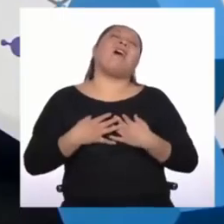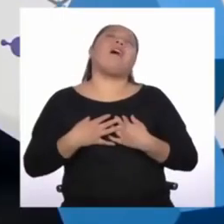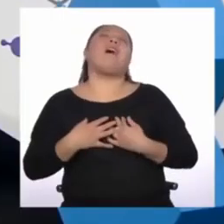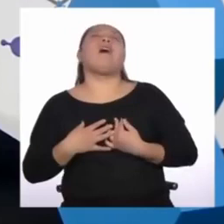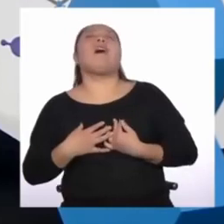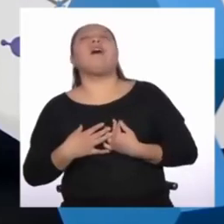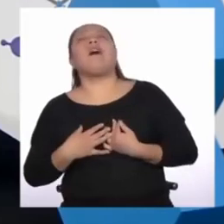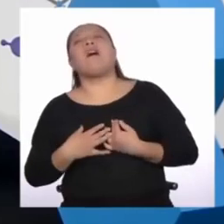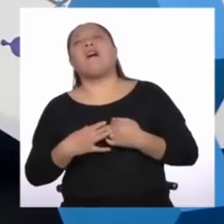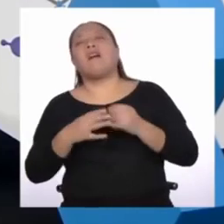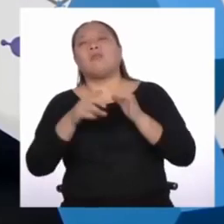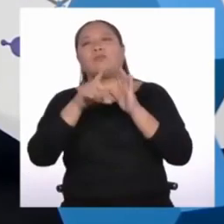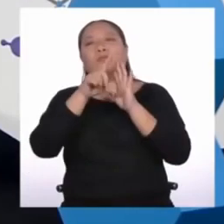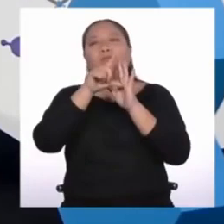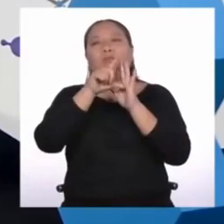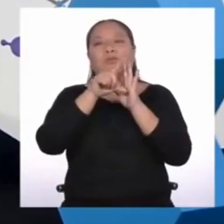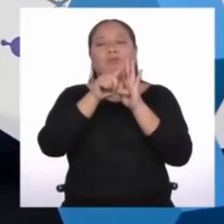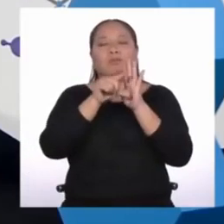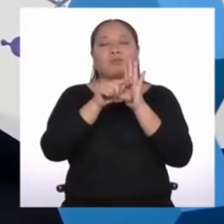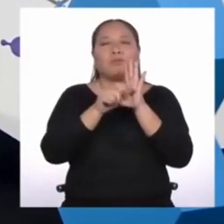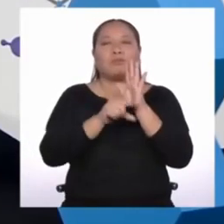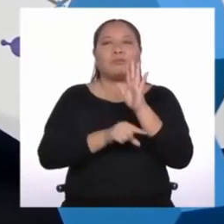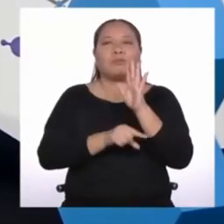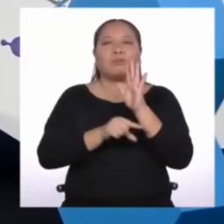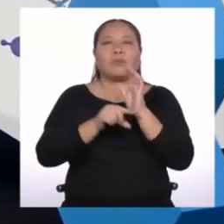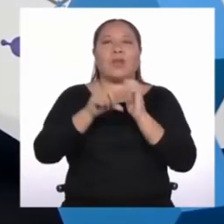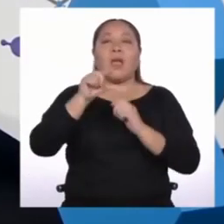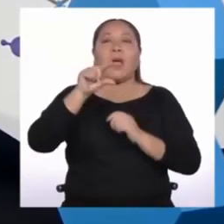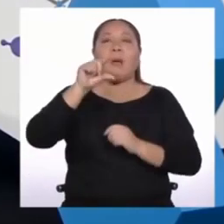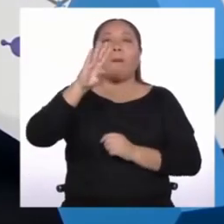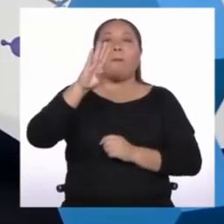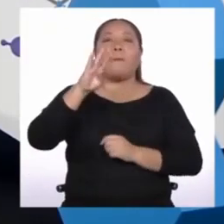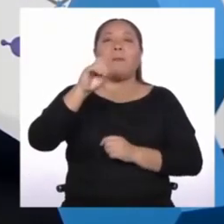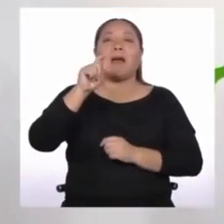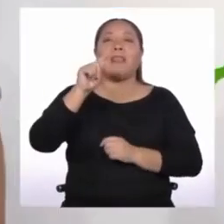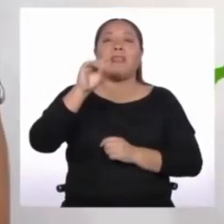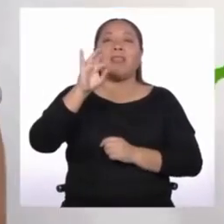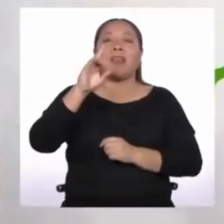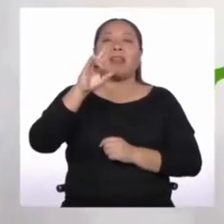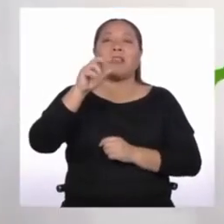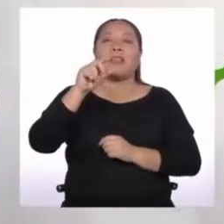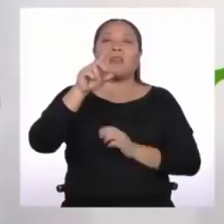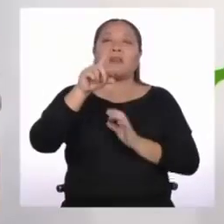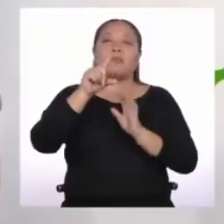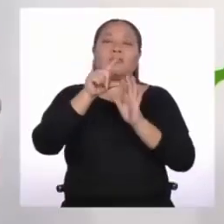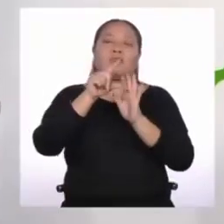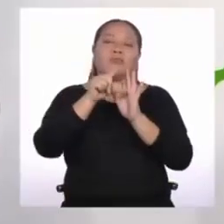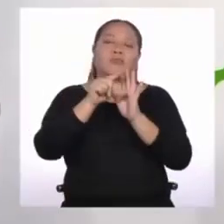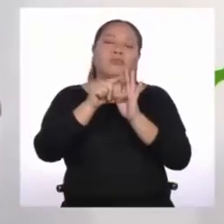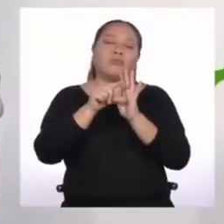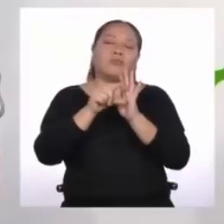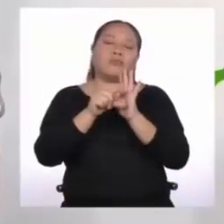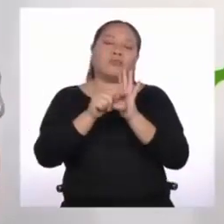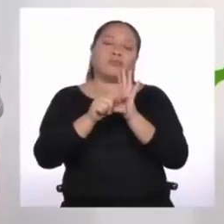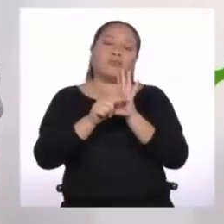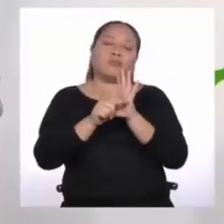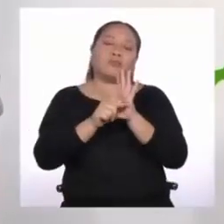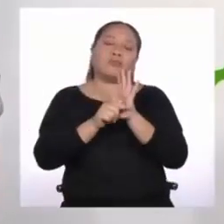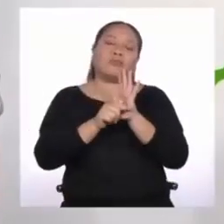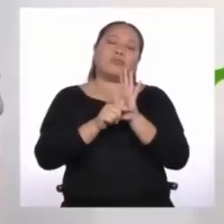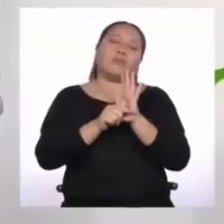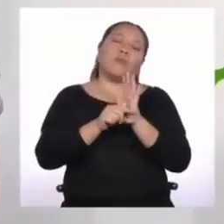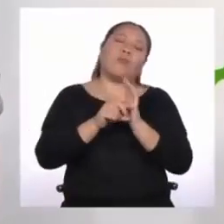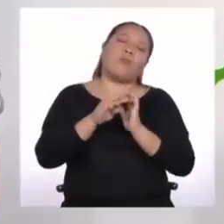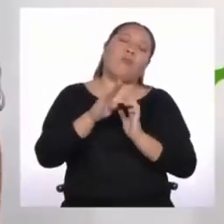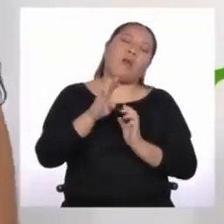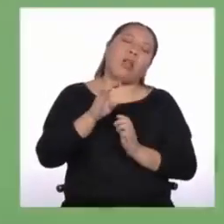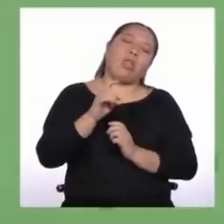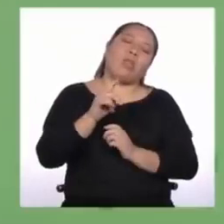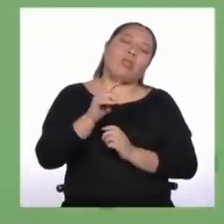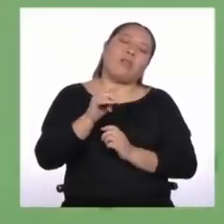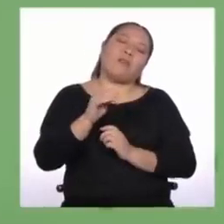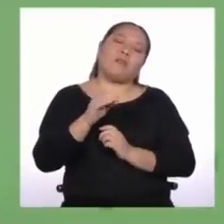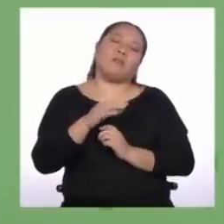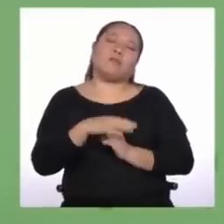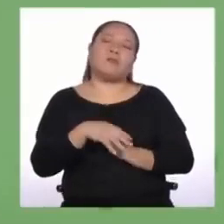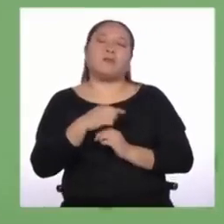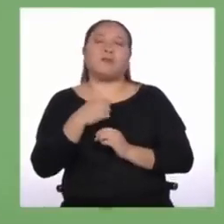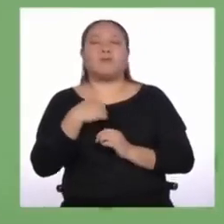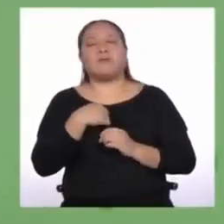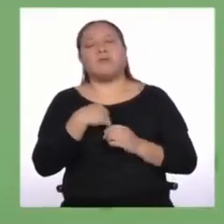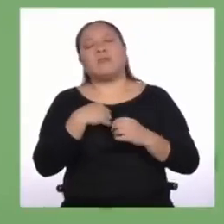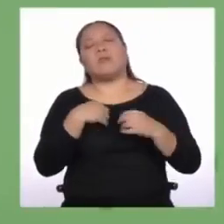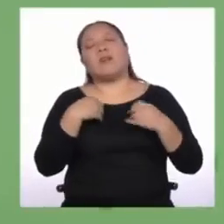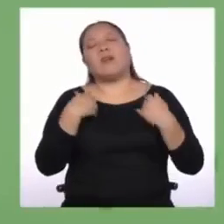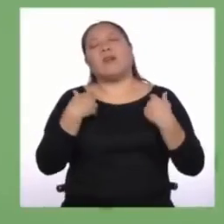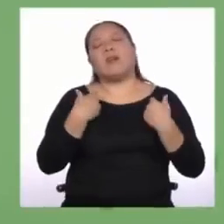Batería baja, batería baja. ¿Y ahora de qué se están quejando? No, soy hechuleña.